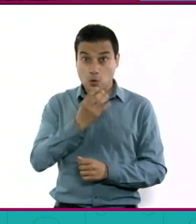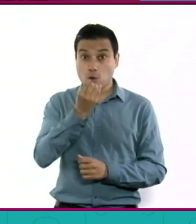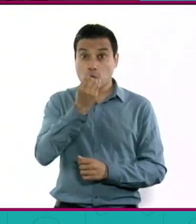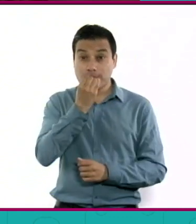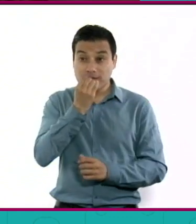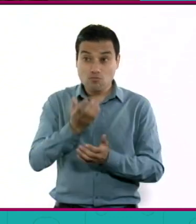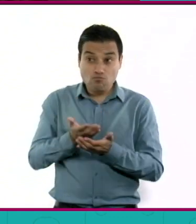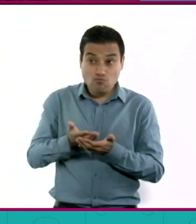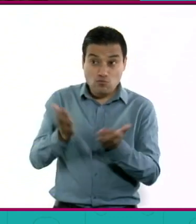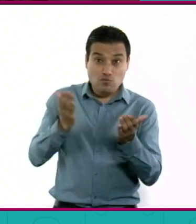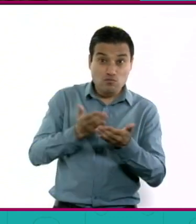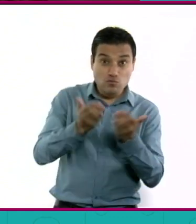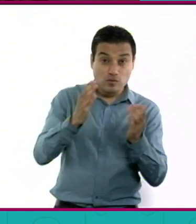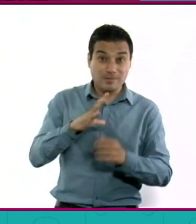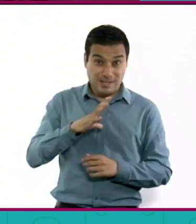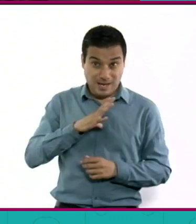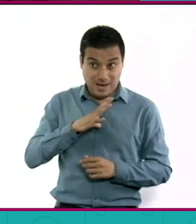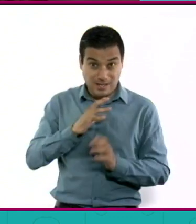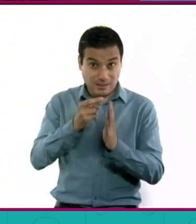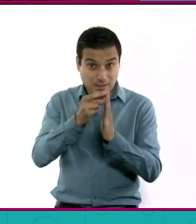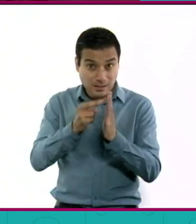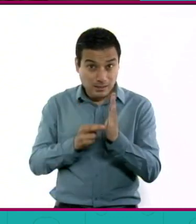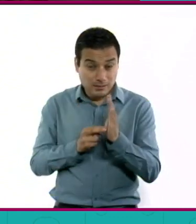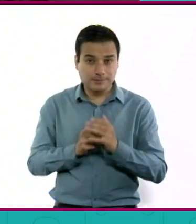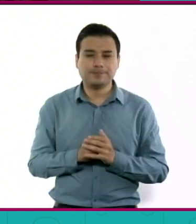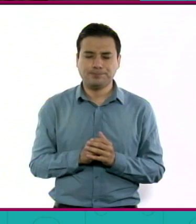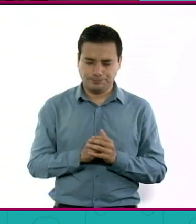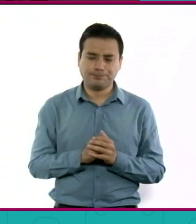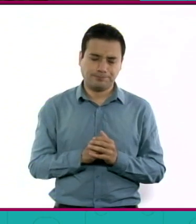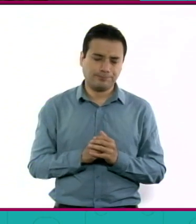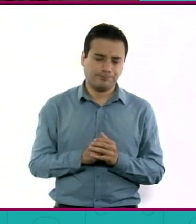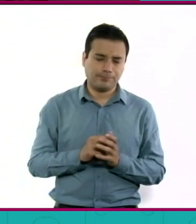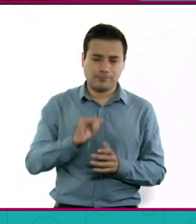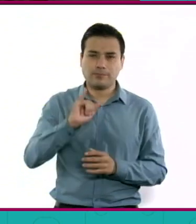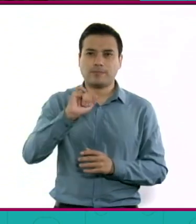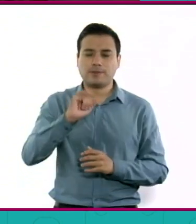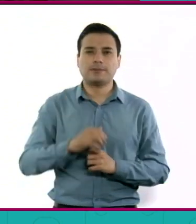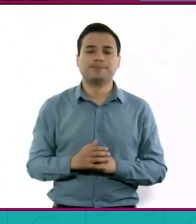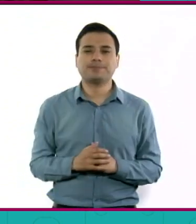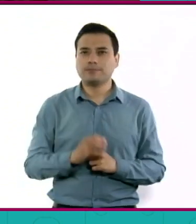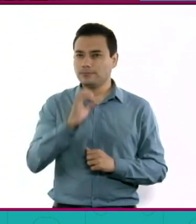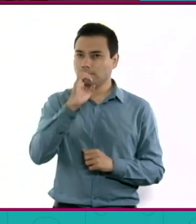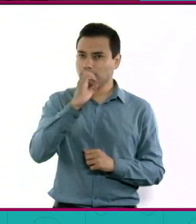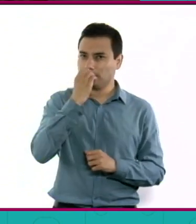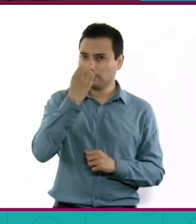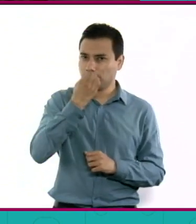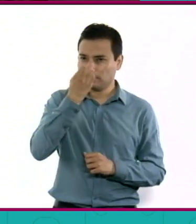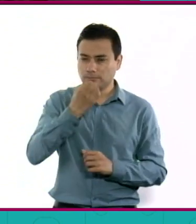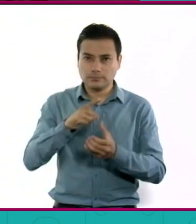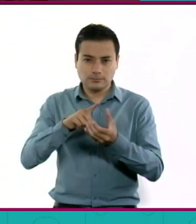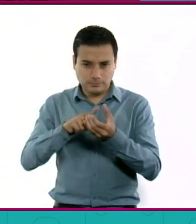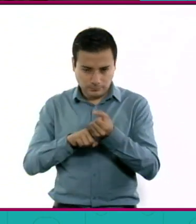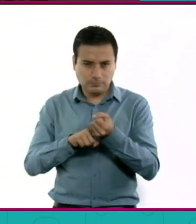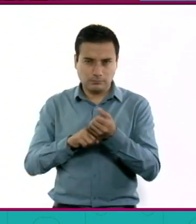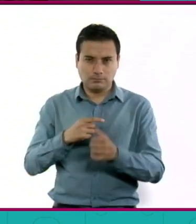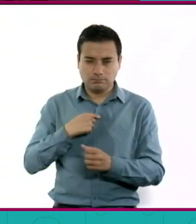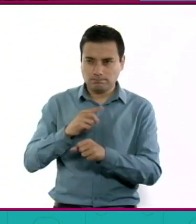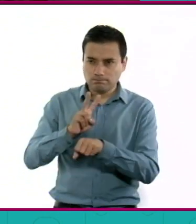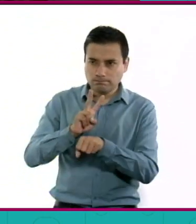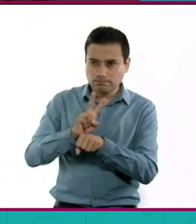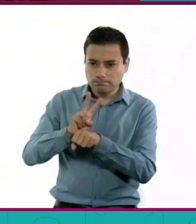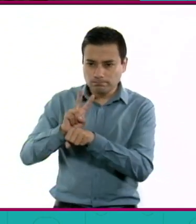vamos a estar trabajando y vamos a cuidar y orientar para que haya una